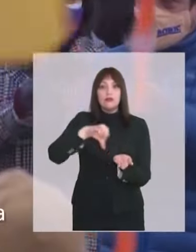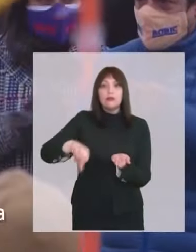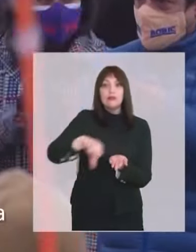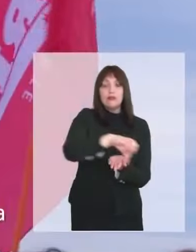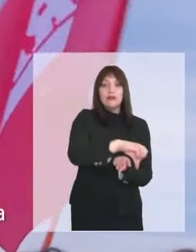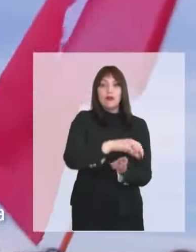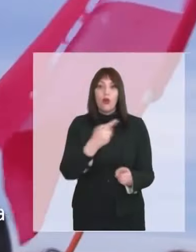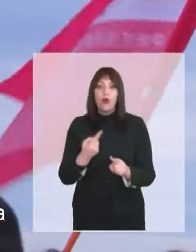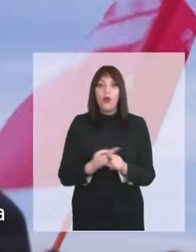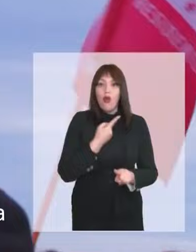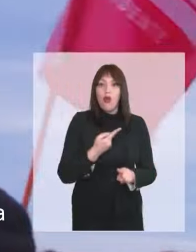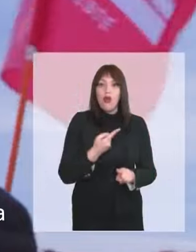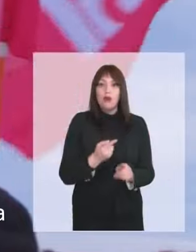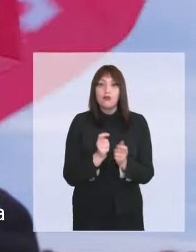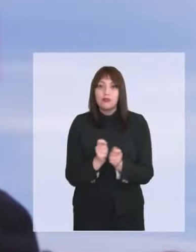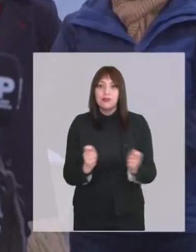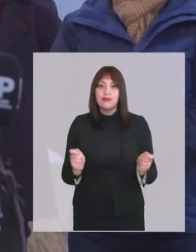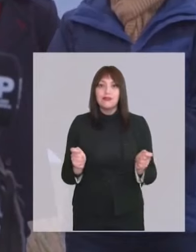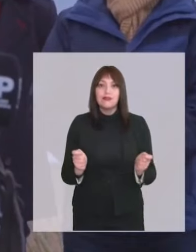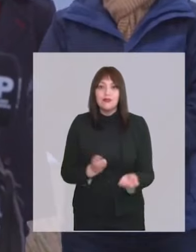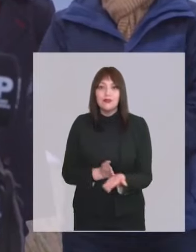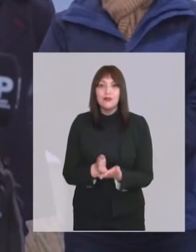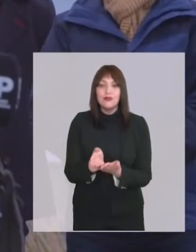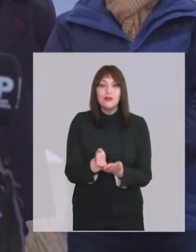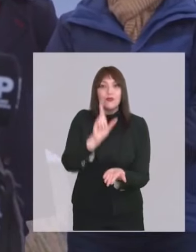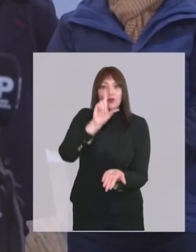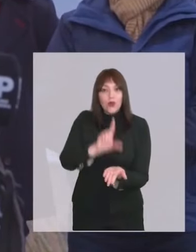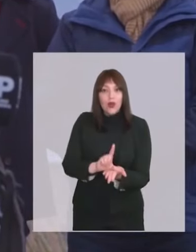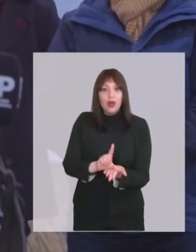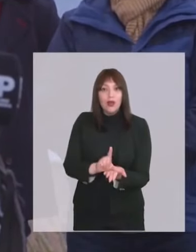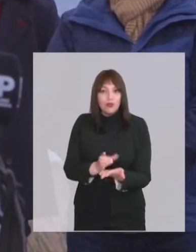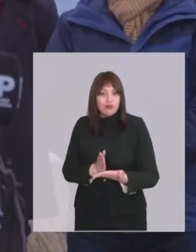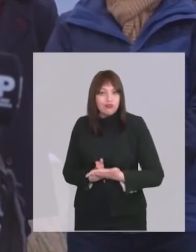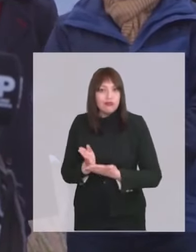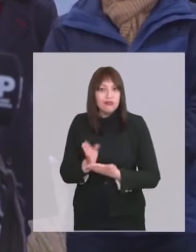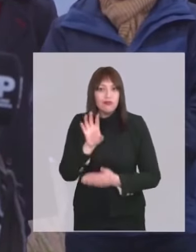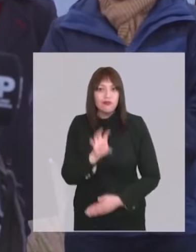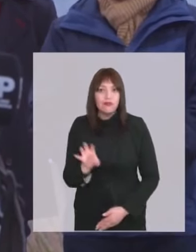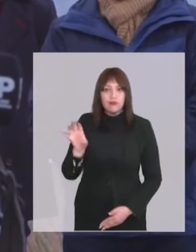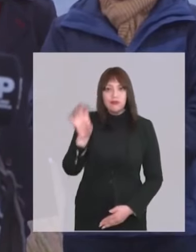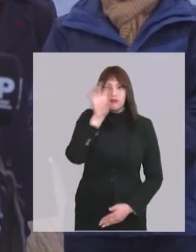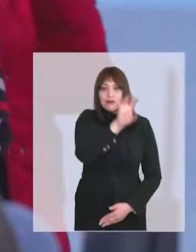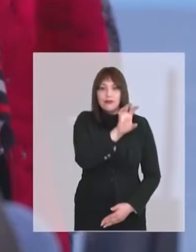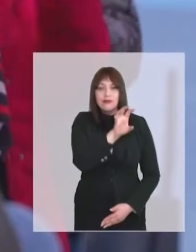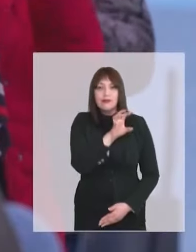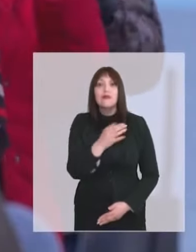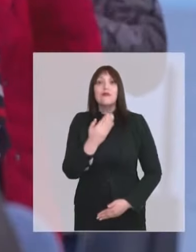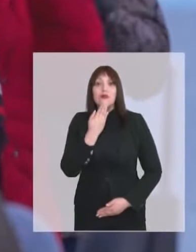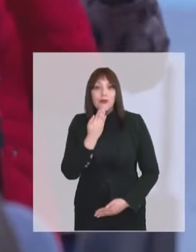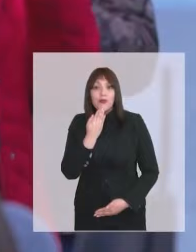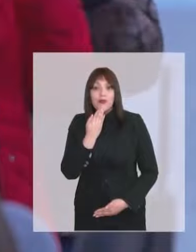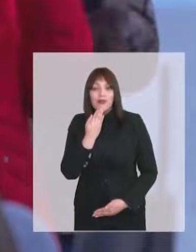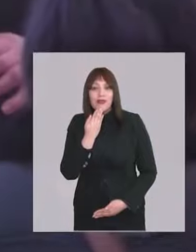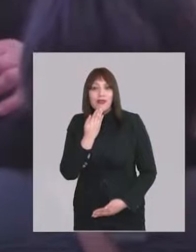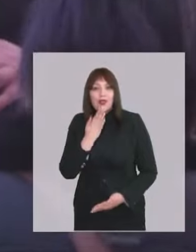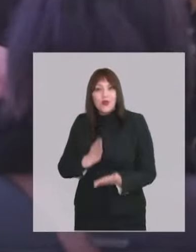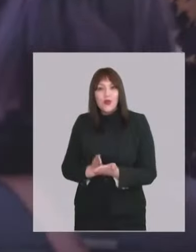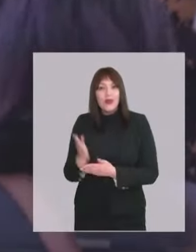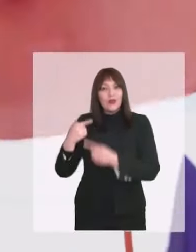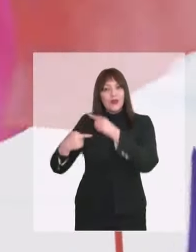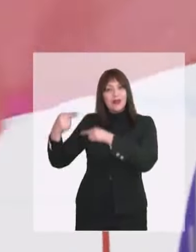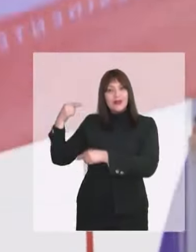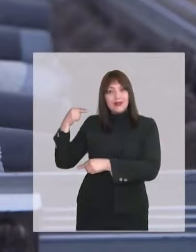Aquí estamos de nuevo empezando nuestra campaña en el lugar en donde comienza el continente y en donde comienza también una historia.